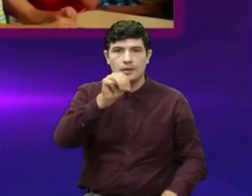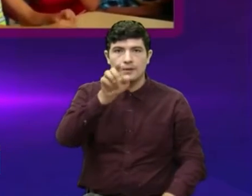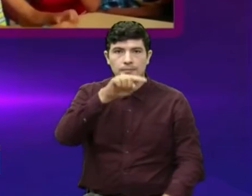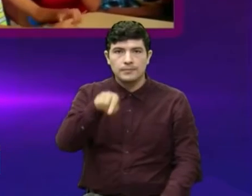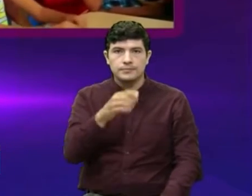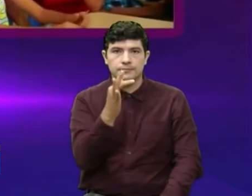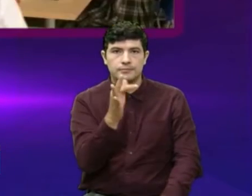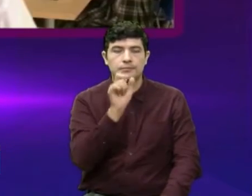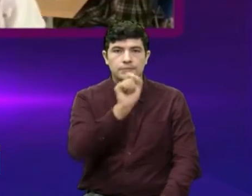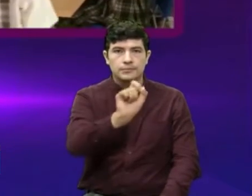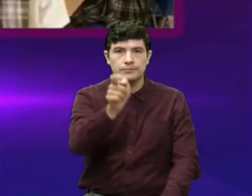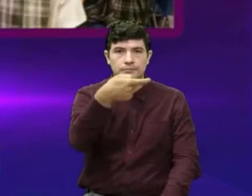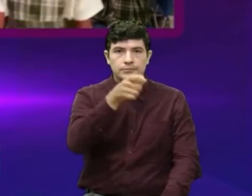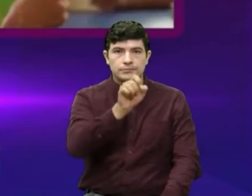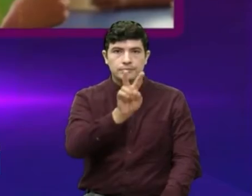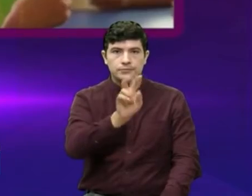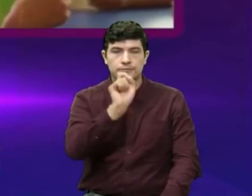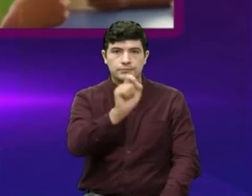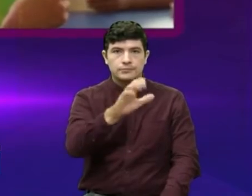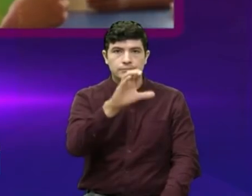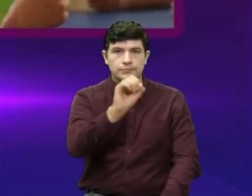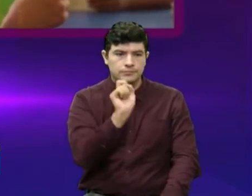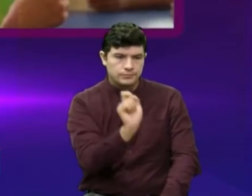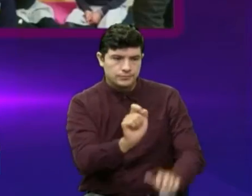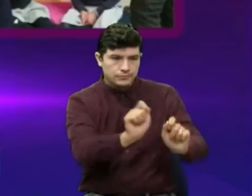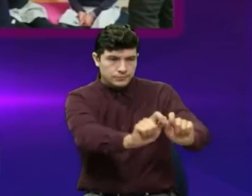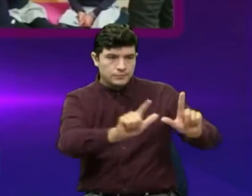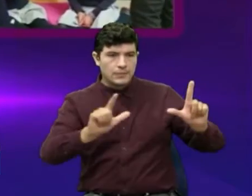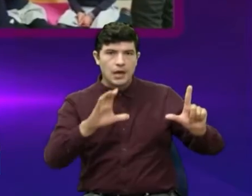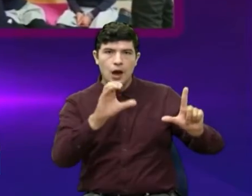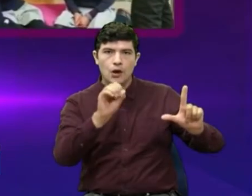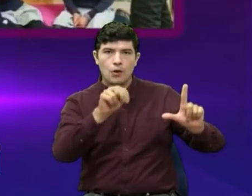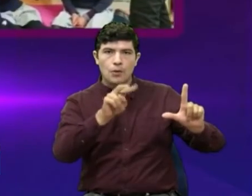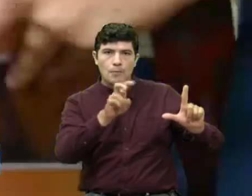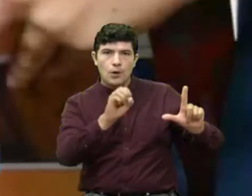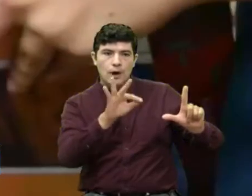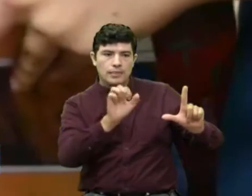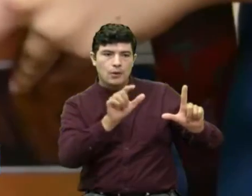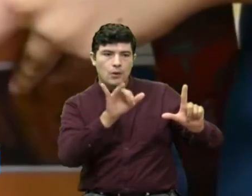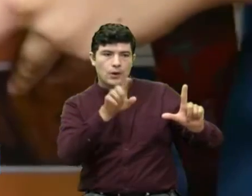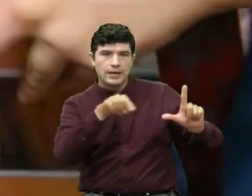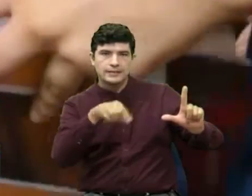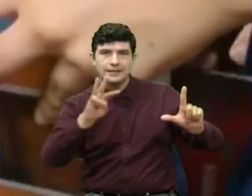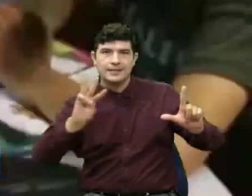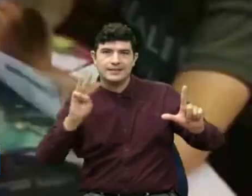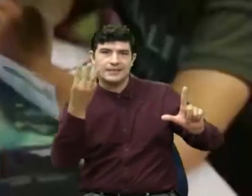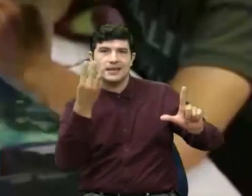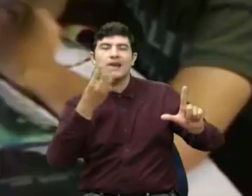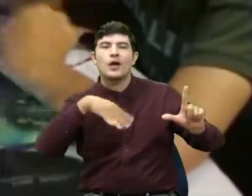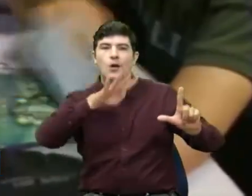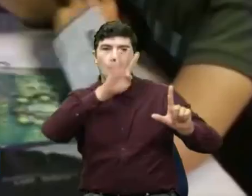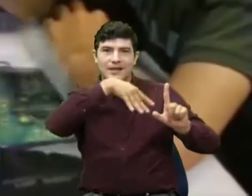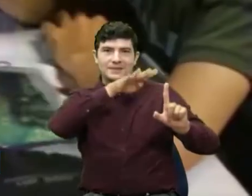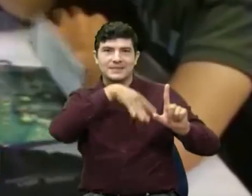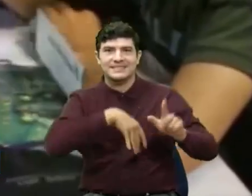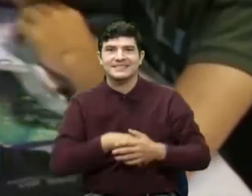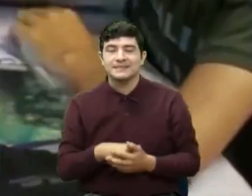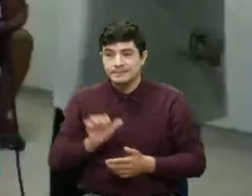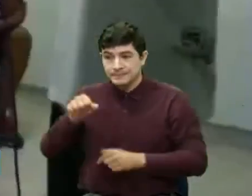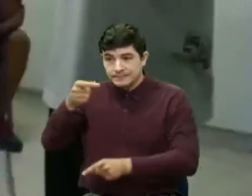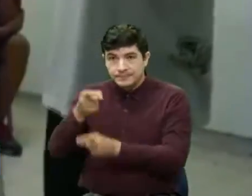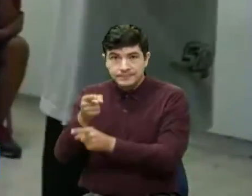.gov.co en el enlace convocatorias tercer cuatrimestre. Hasta el 18 de noviembre los niños y